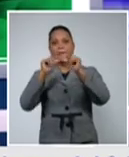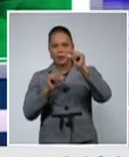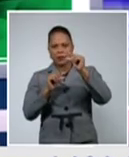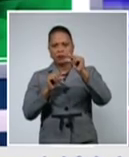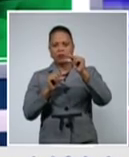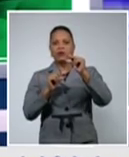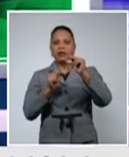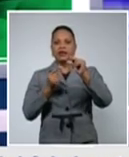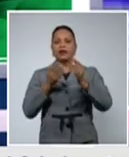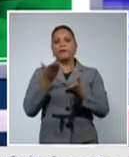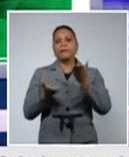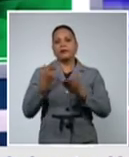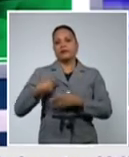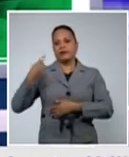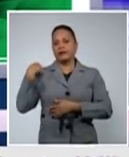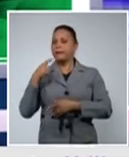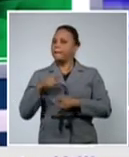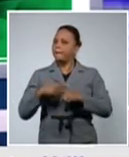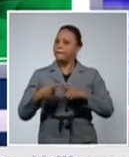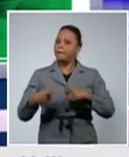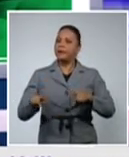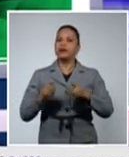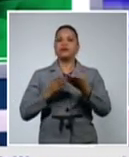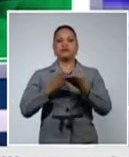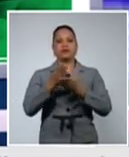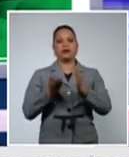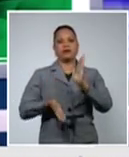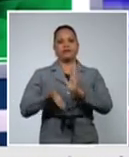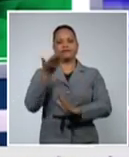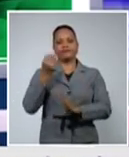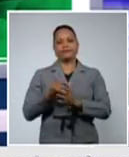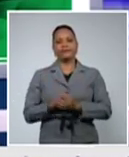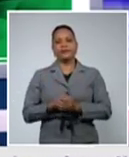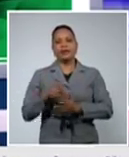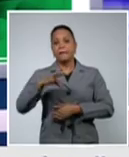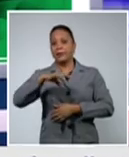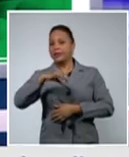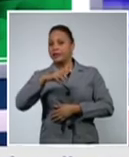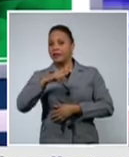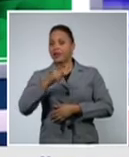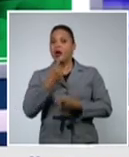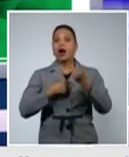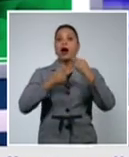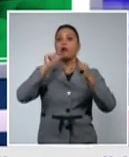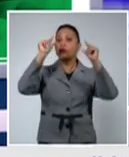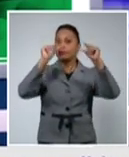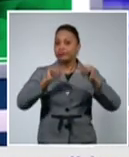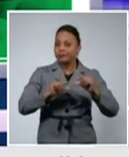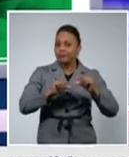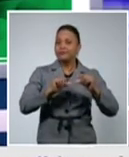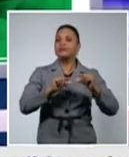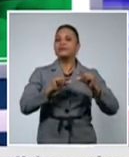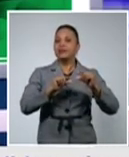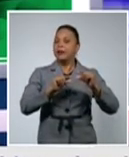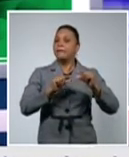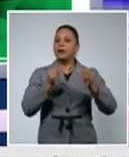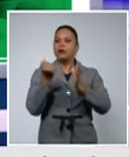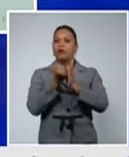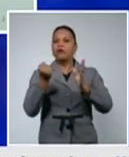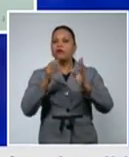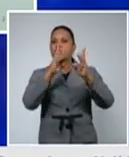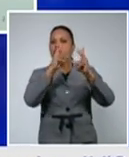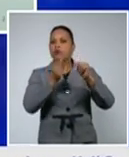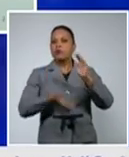todavía muy alto Pinar de Río aunque reduce el número de casos de toda forma confirma un número elevado